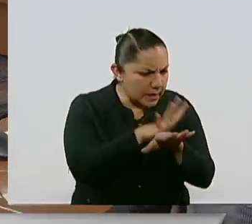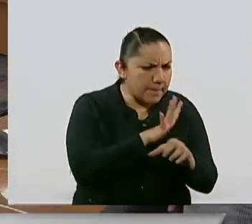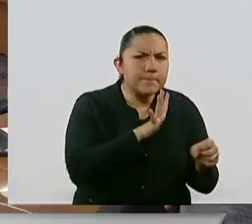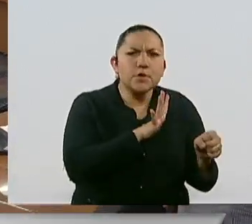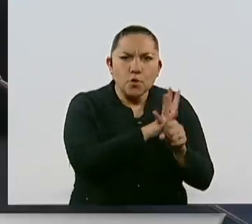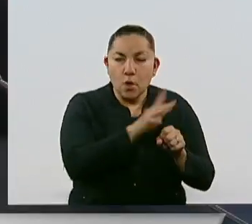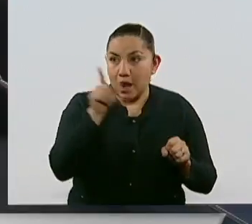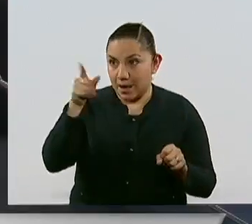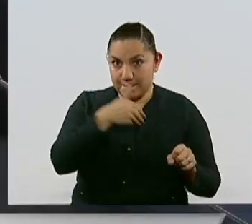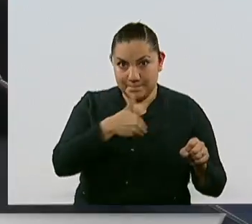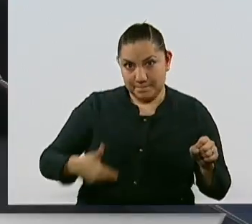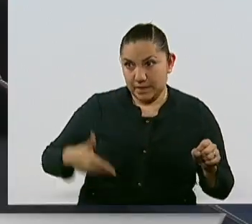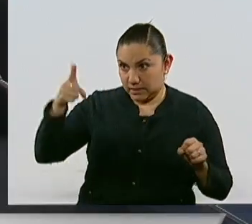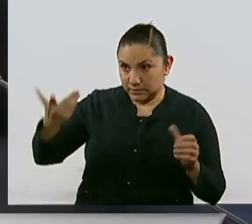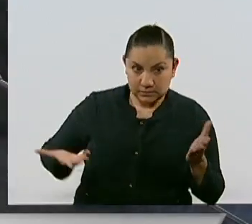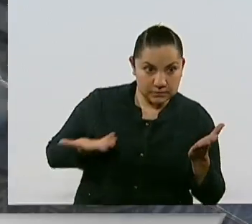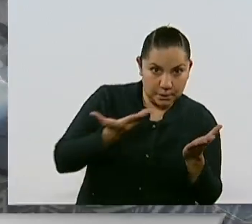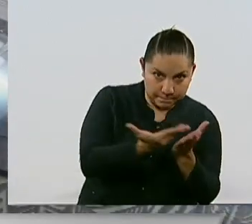por el Ejecutivo Federal.